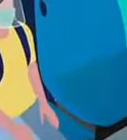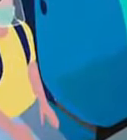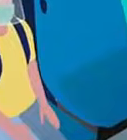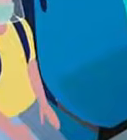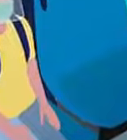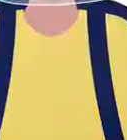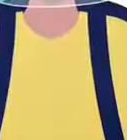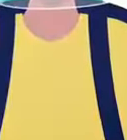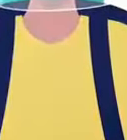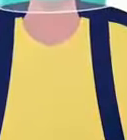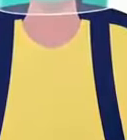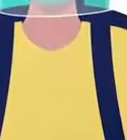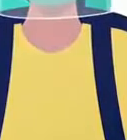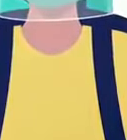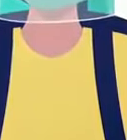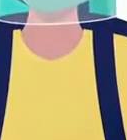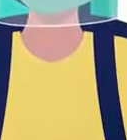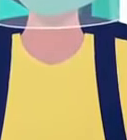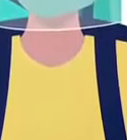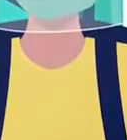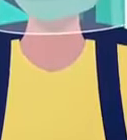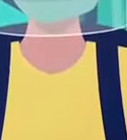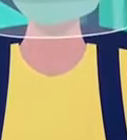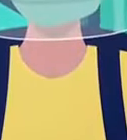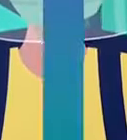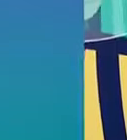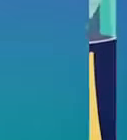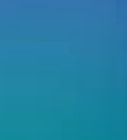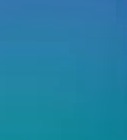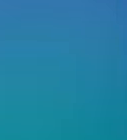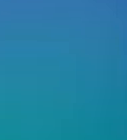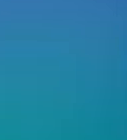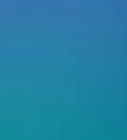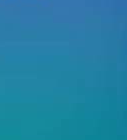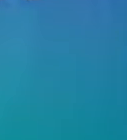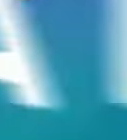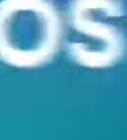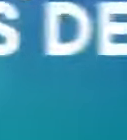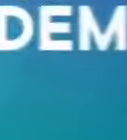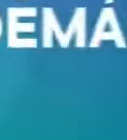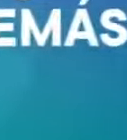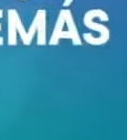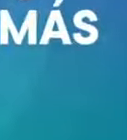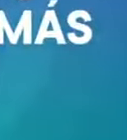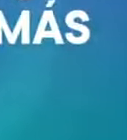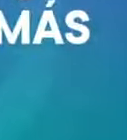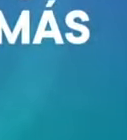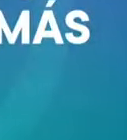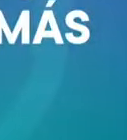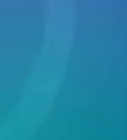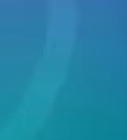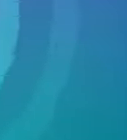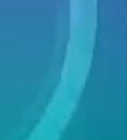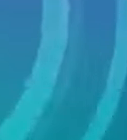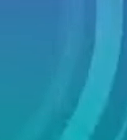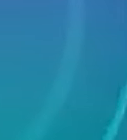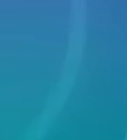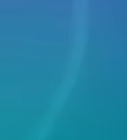únicamente sentado. Solo así podrás transportarte. Si me cuido yo, cuido a los demás.